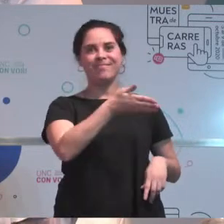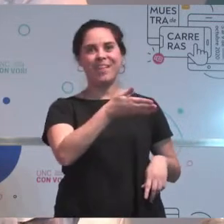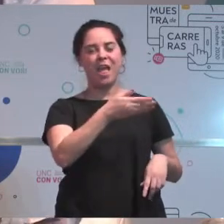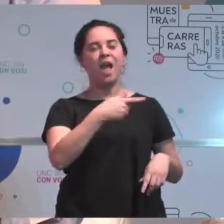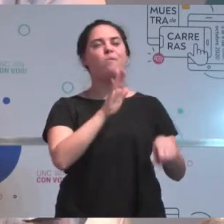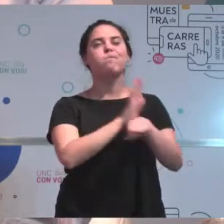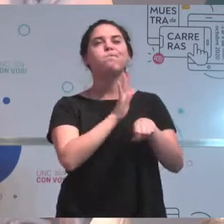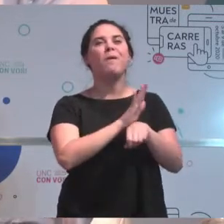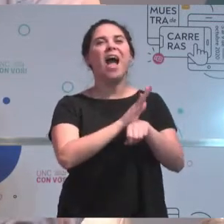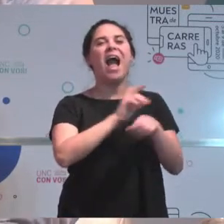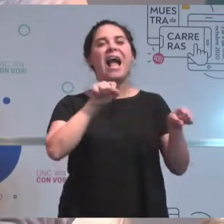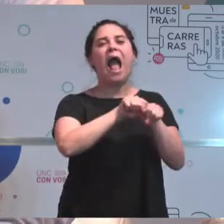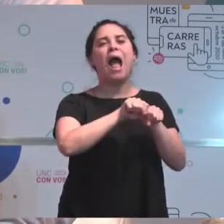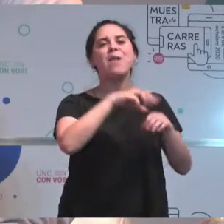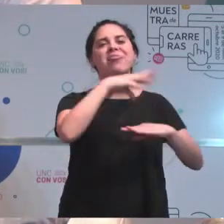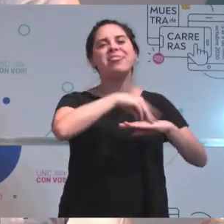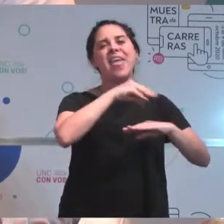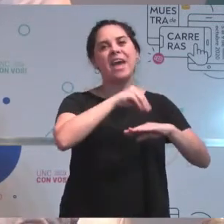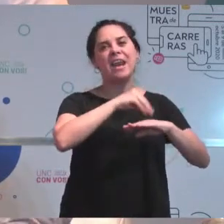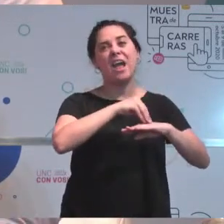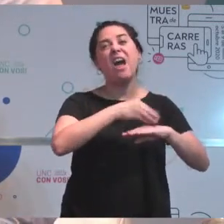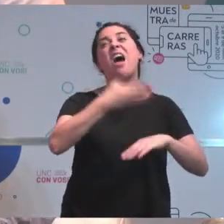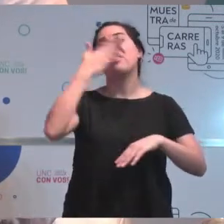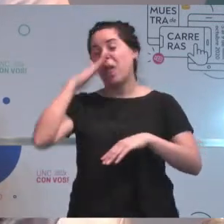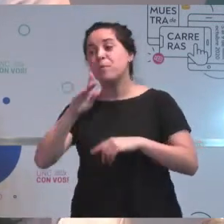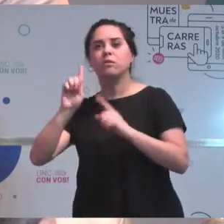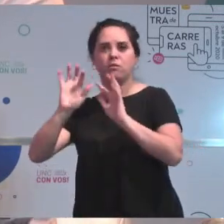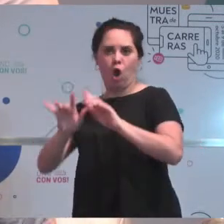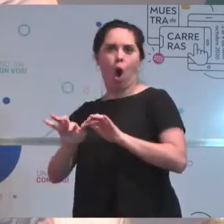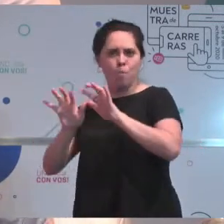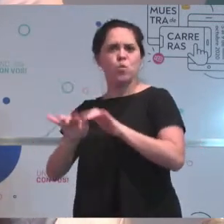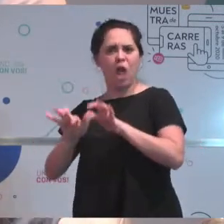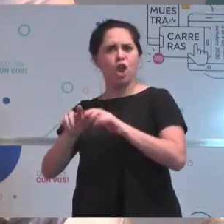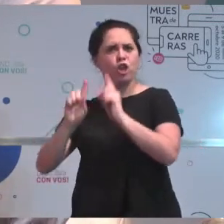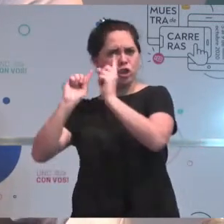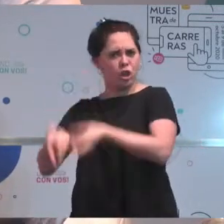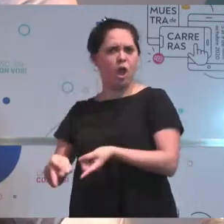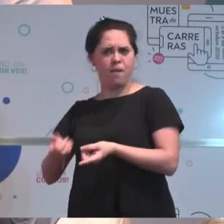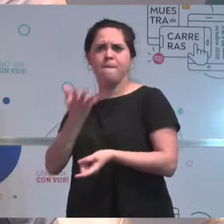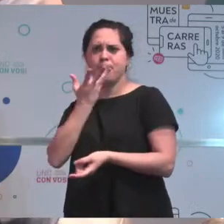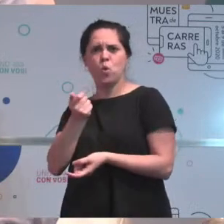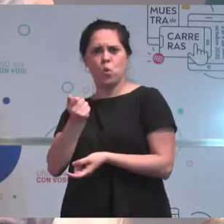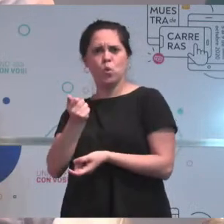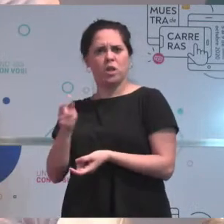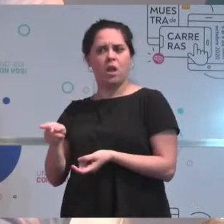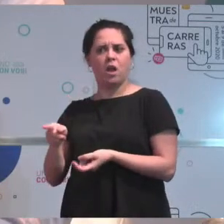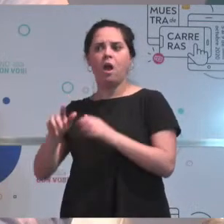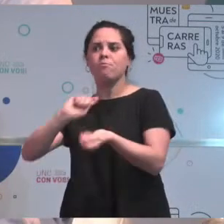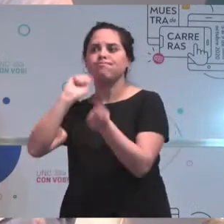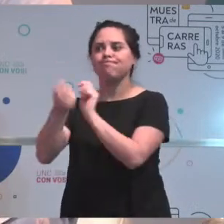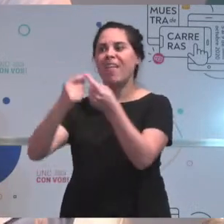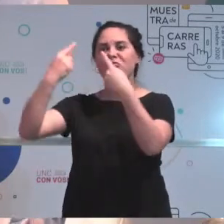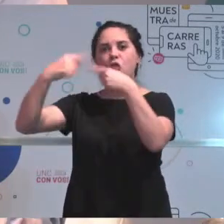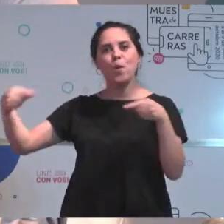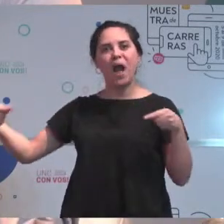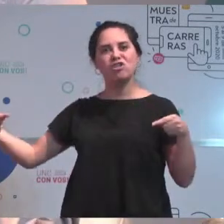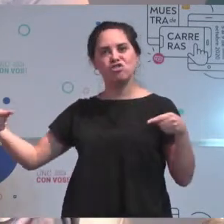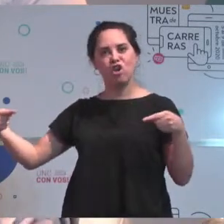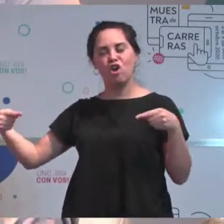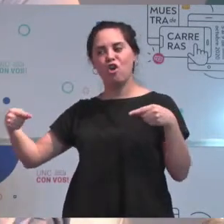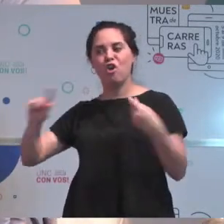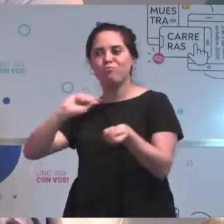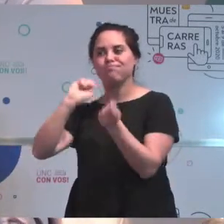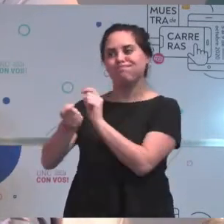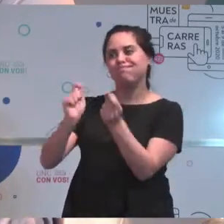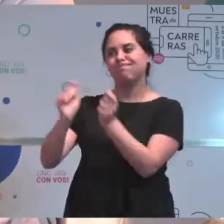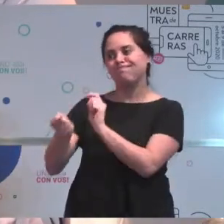estar trabajando con la compu y a me gusta más estar aprendiendo cosas, estar innovando, entonces me siento cómodo en ese